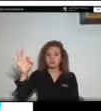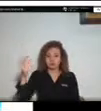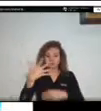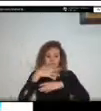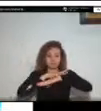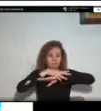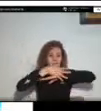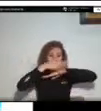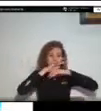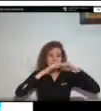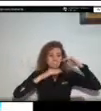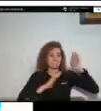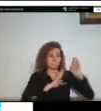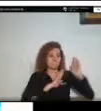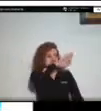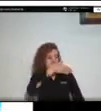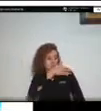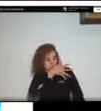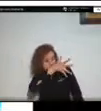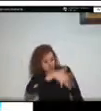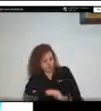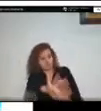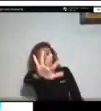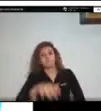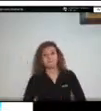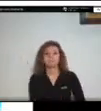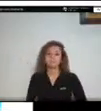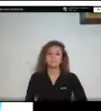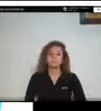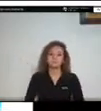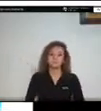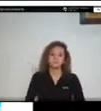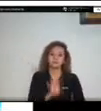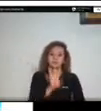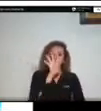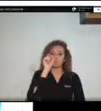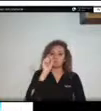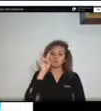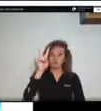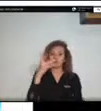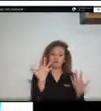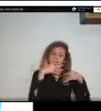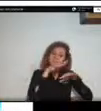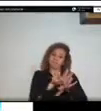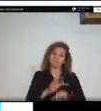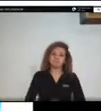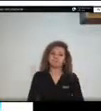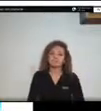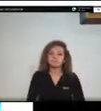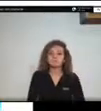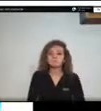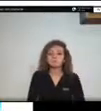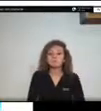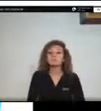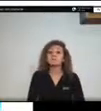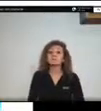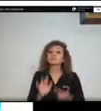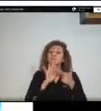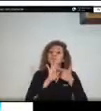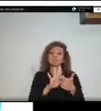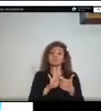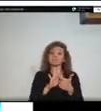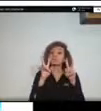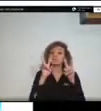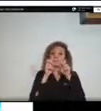.3% de la información recolectada se resalta que no hay reportes de avenidas torrenciales pues por lo